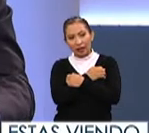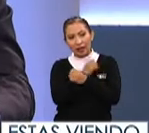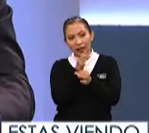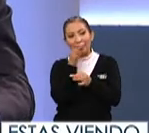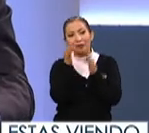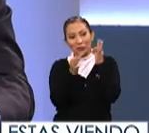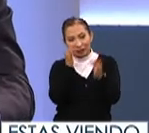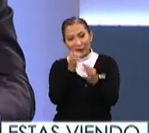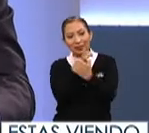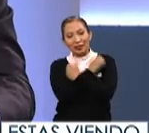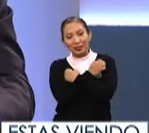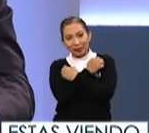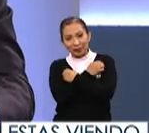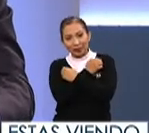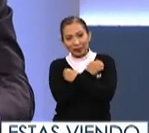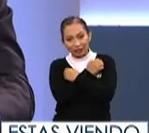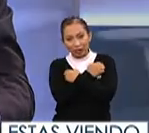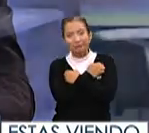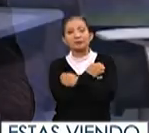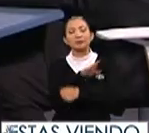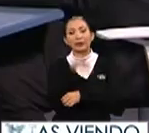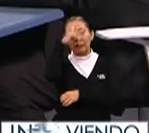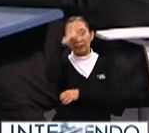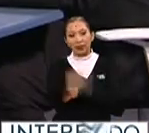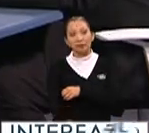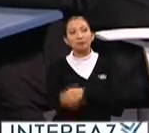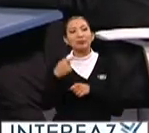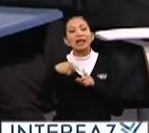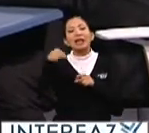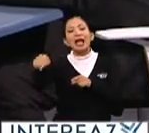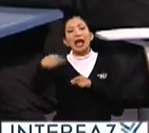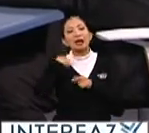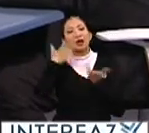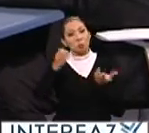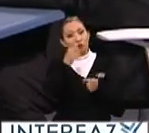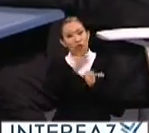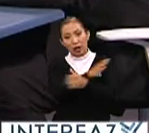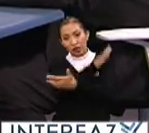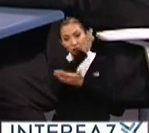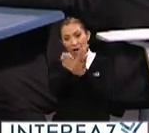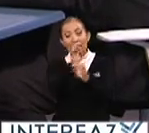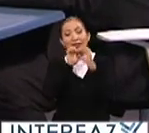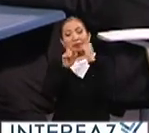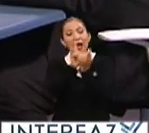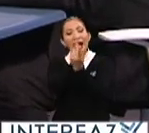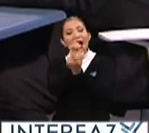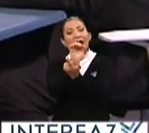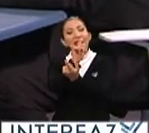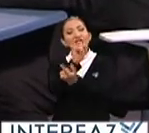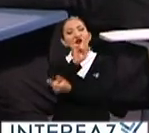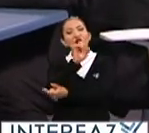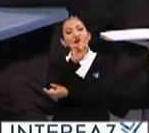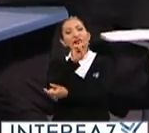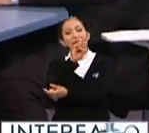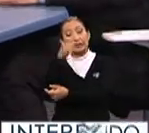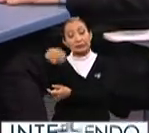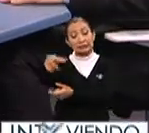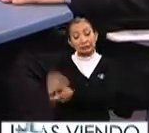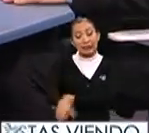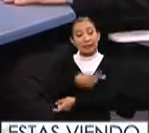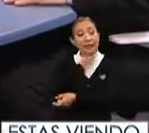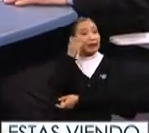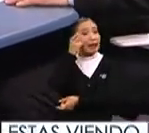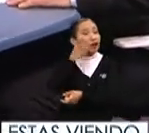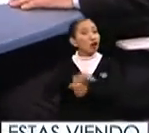Informativa de Educación de México, quien tuvo precisamente la oportunidad de entrevistar a Ernesto Contreras, director de la